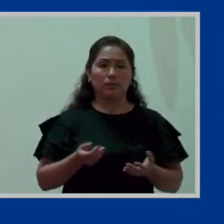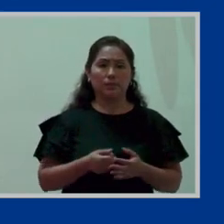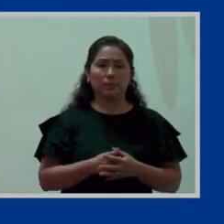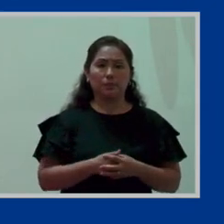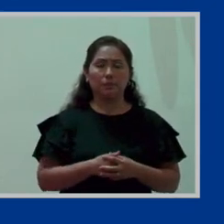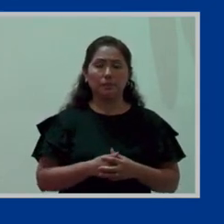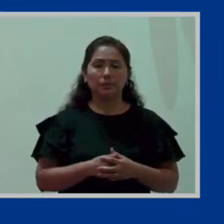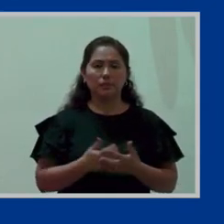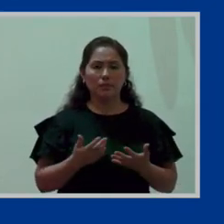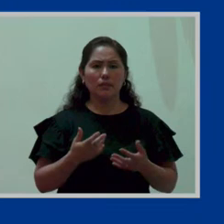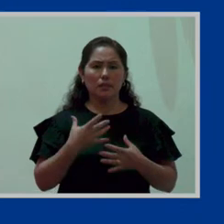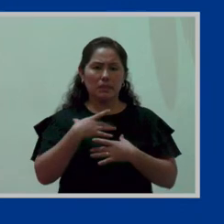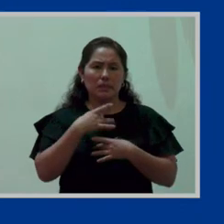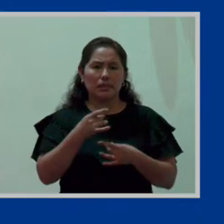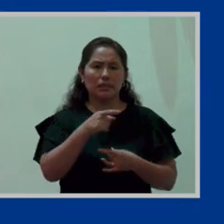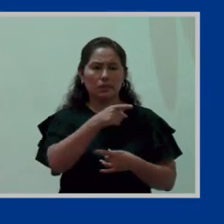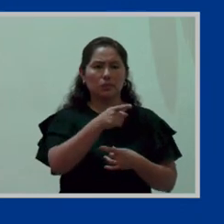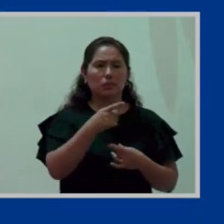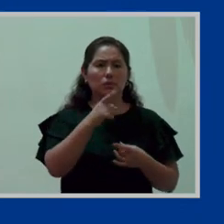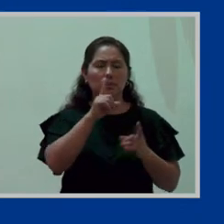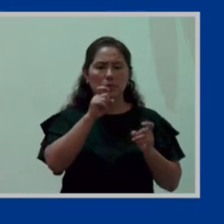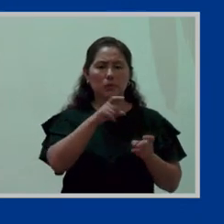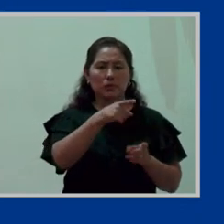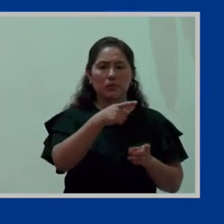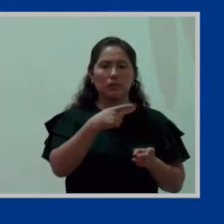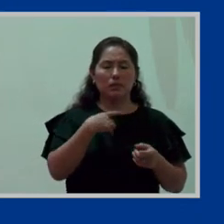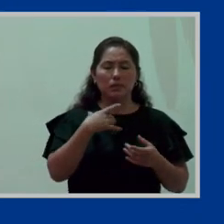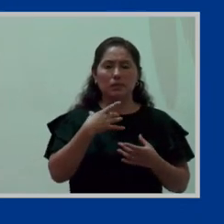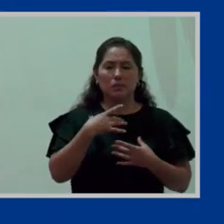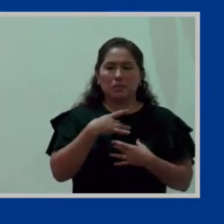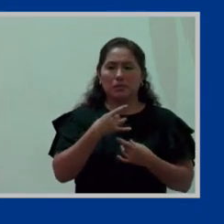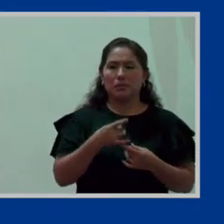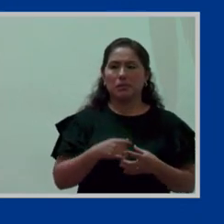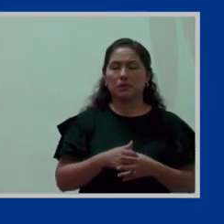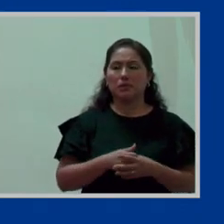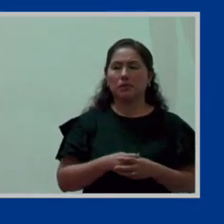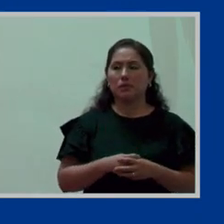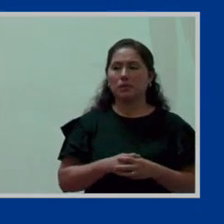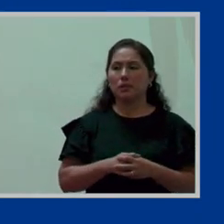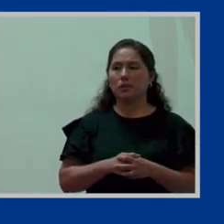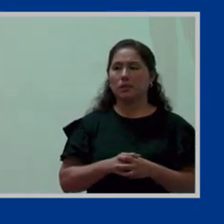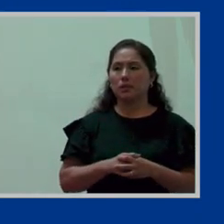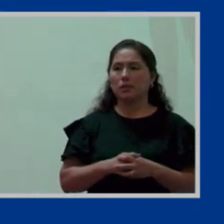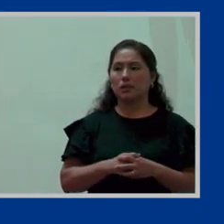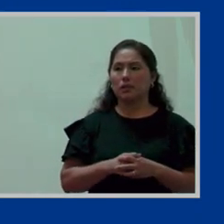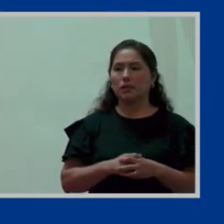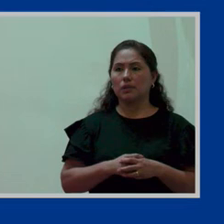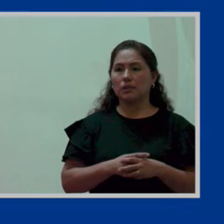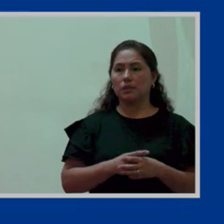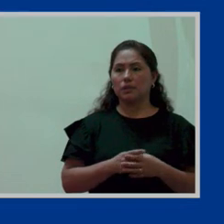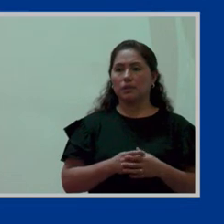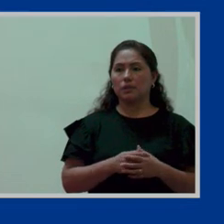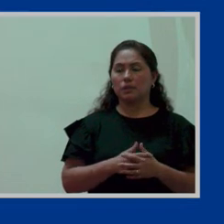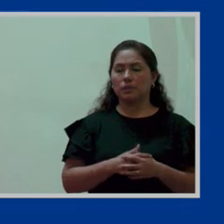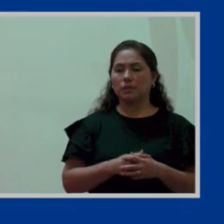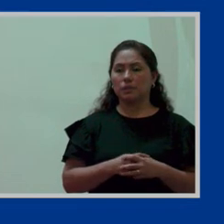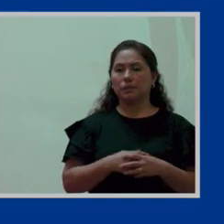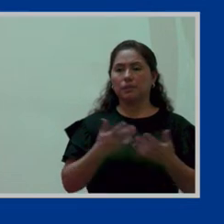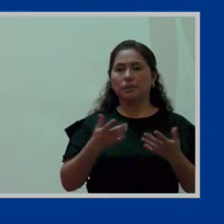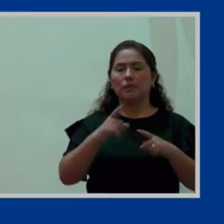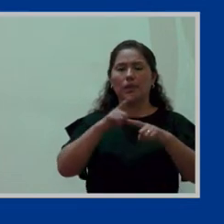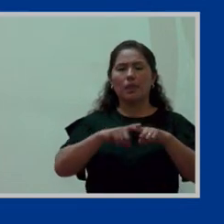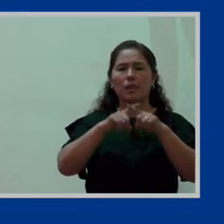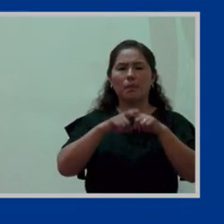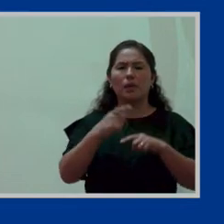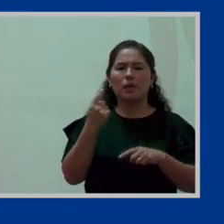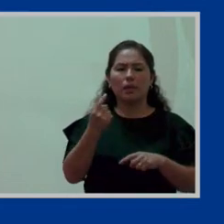pero es interesante el caso que usted y le agradezco mucho no hay una línea o sea es casuística depende de